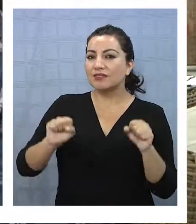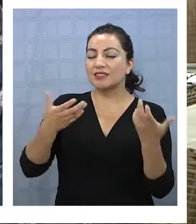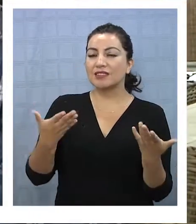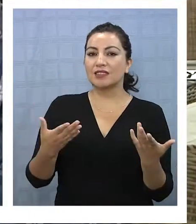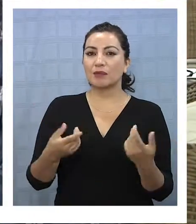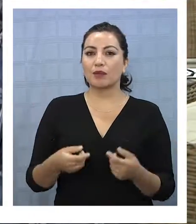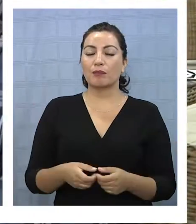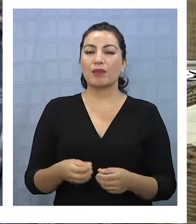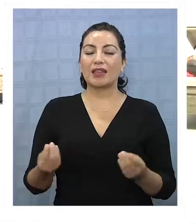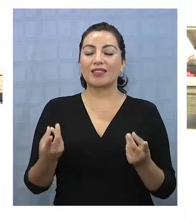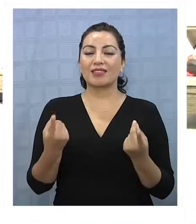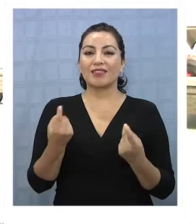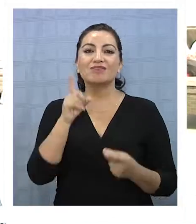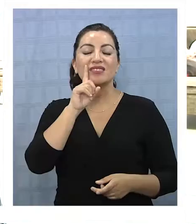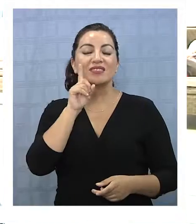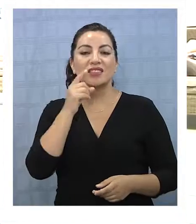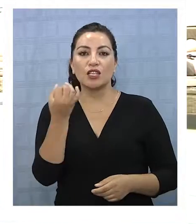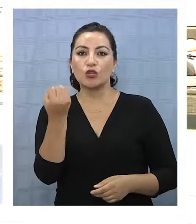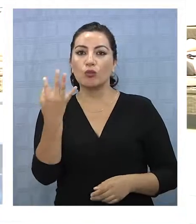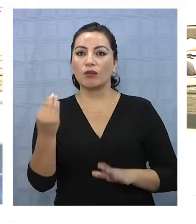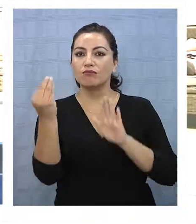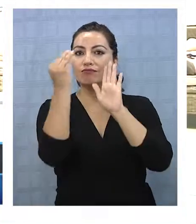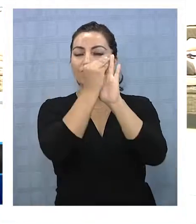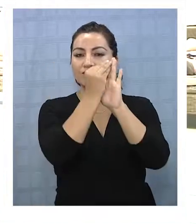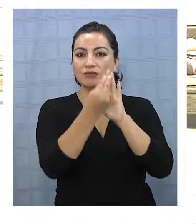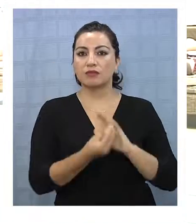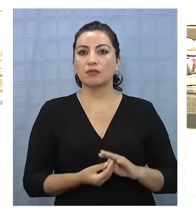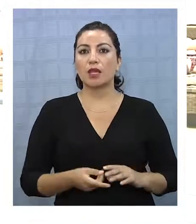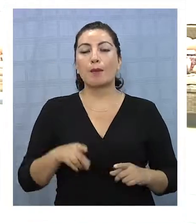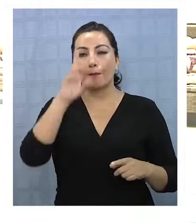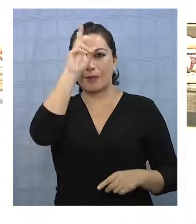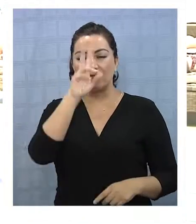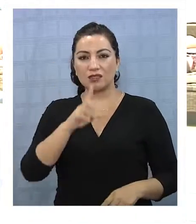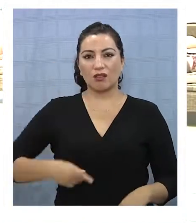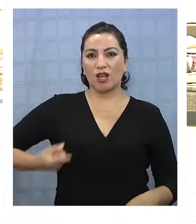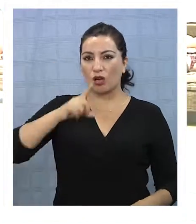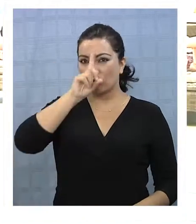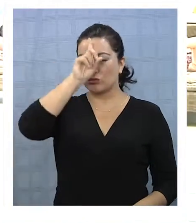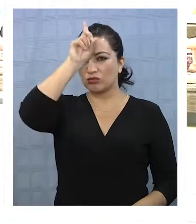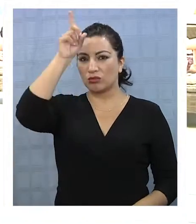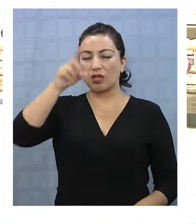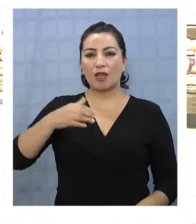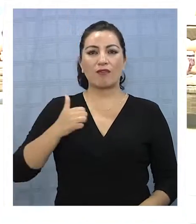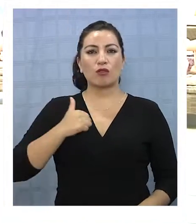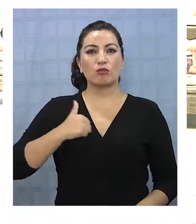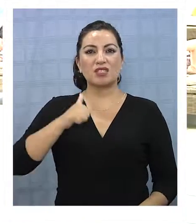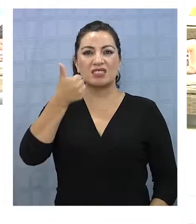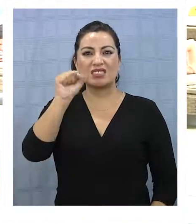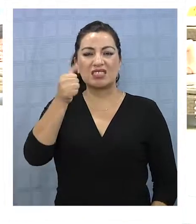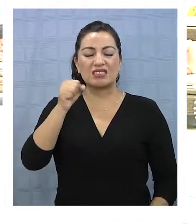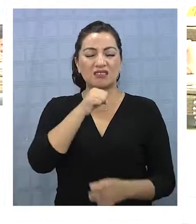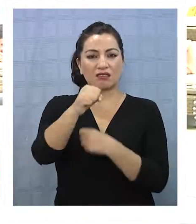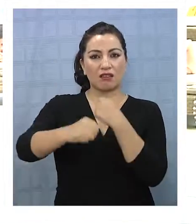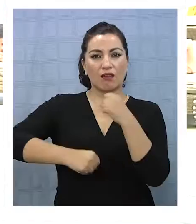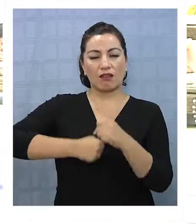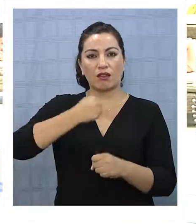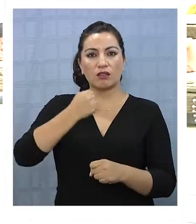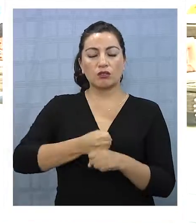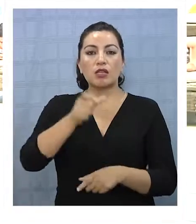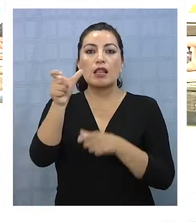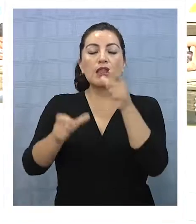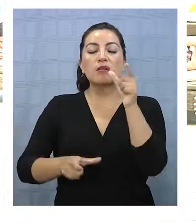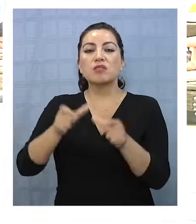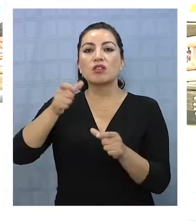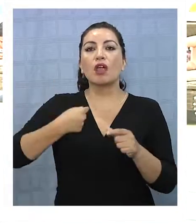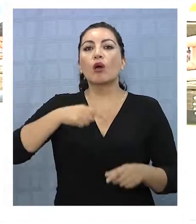rating y que lo logra. Lo que pasa es que el Festival de Viña es una tradición, es un festival que va a cumplir 60 años, es un festival que la gente ve por